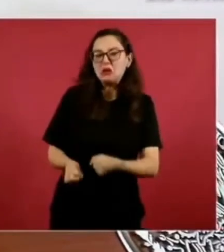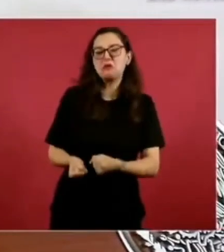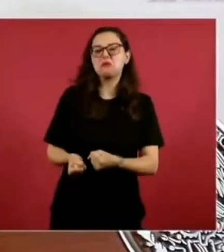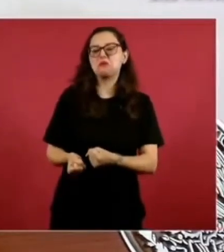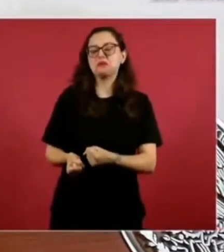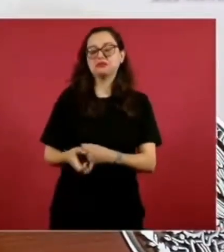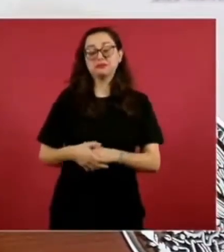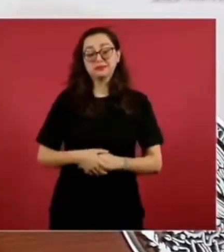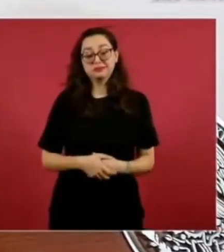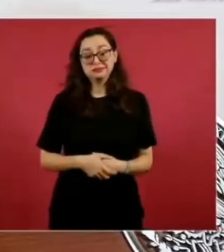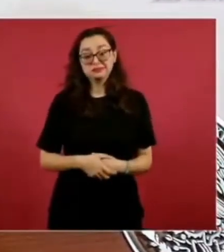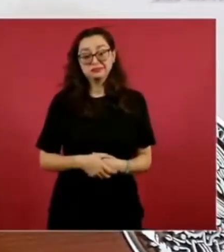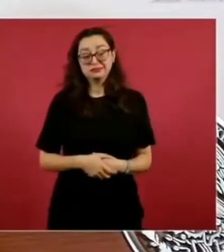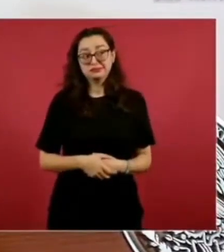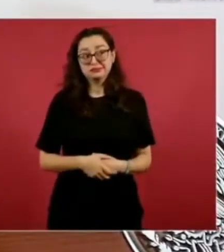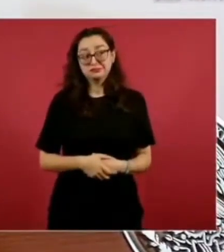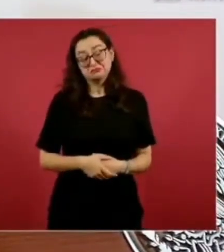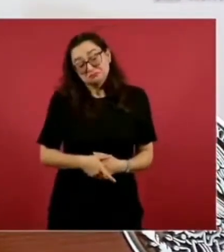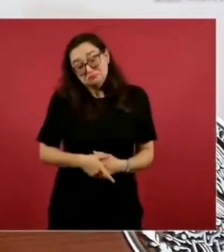Pues no se puede,